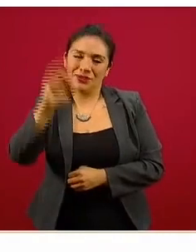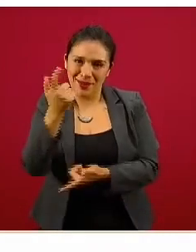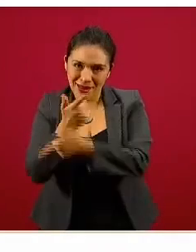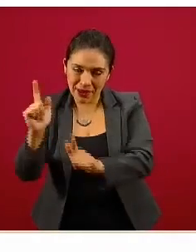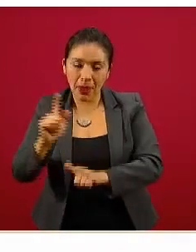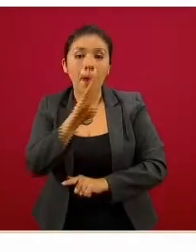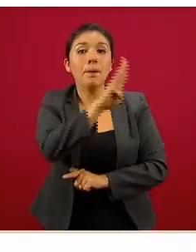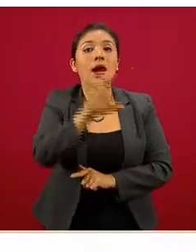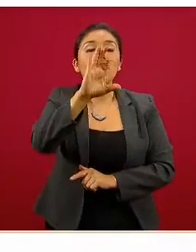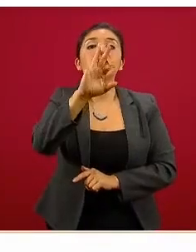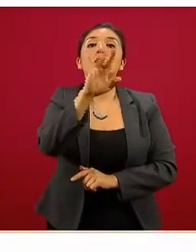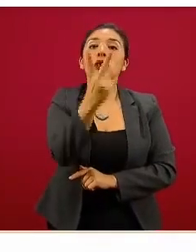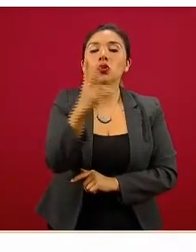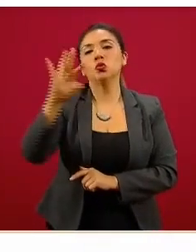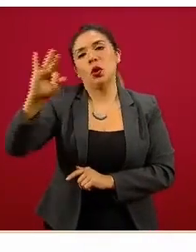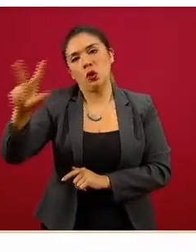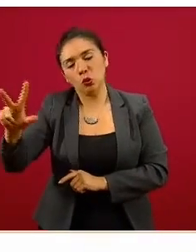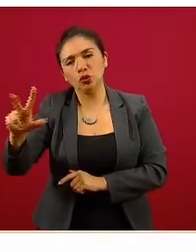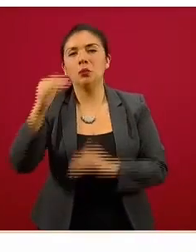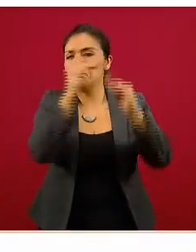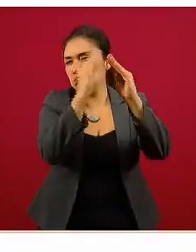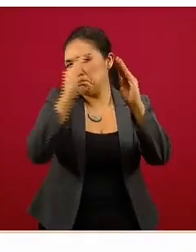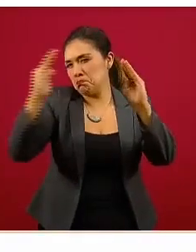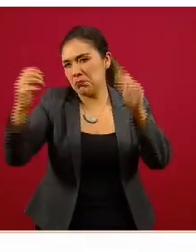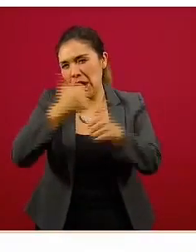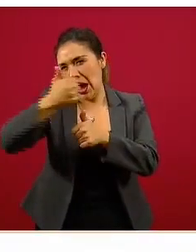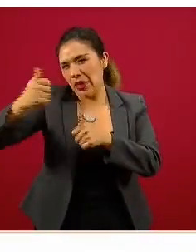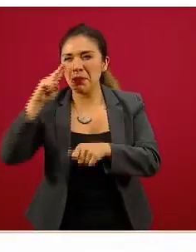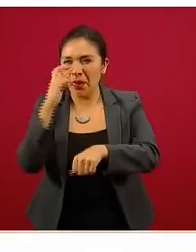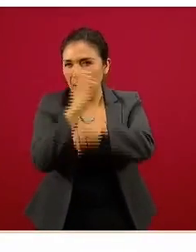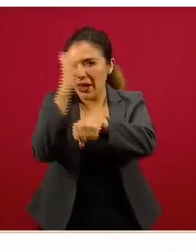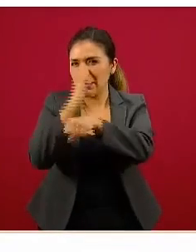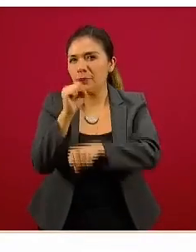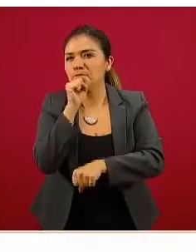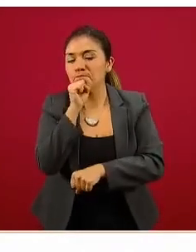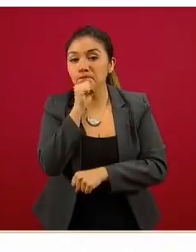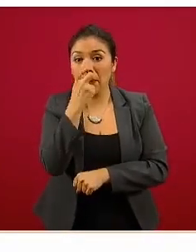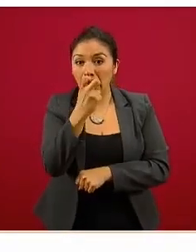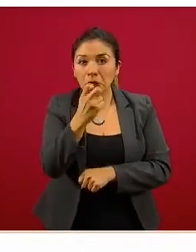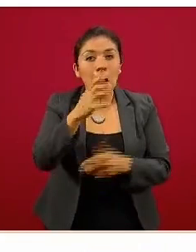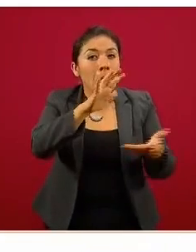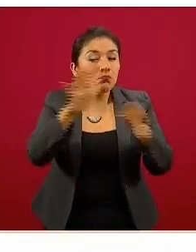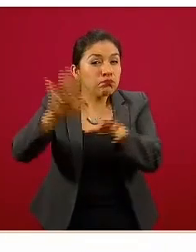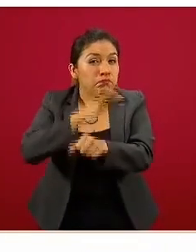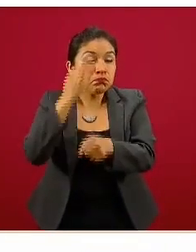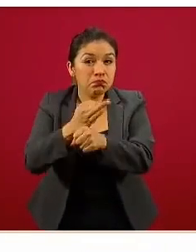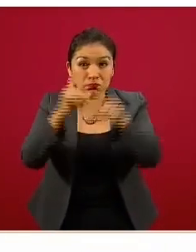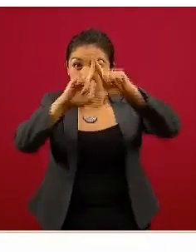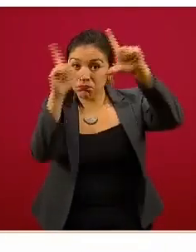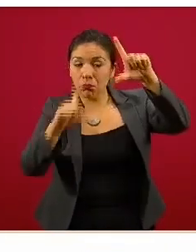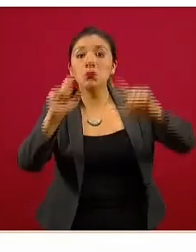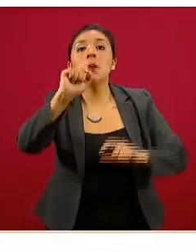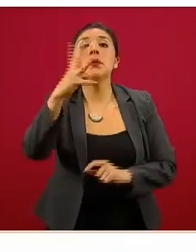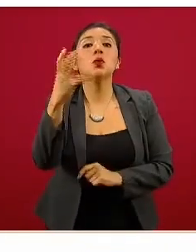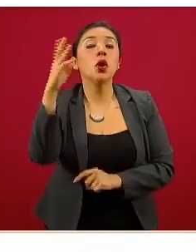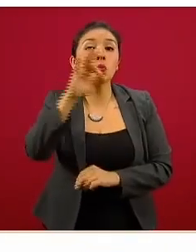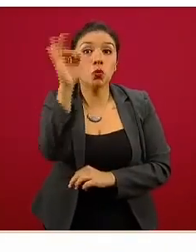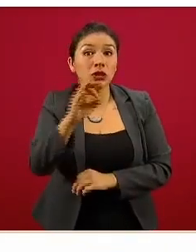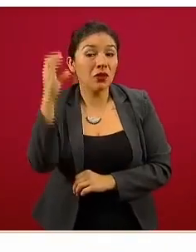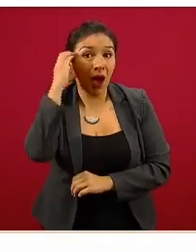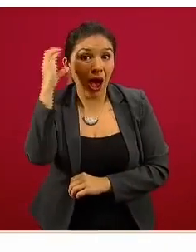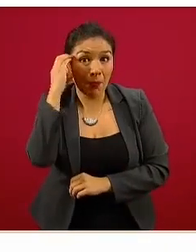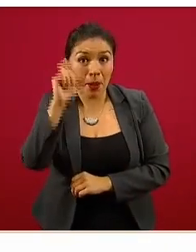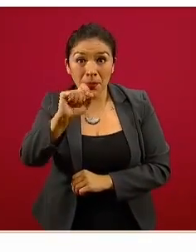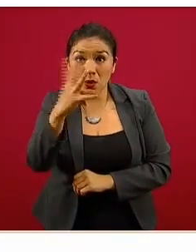California, 52, 48 y así sucesivamente como lo pueden ver ahí. En promedio nacional, 24 por ciento de las camas